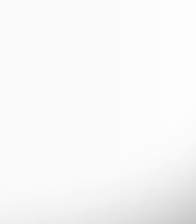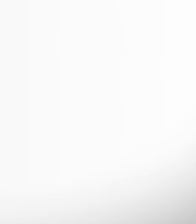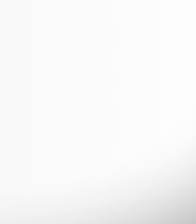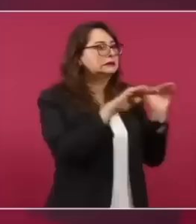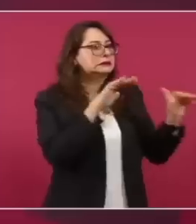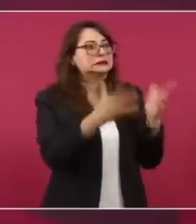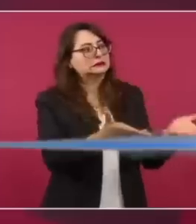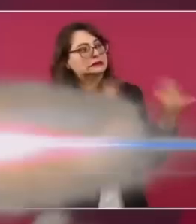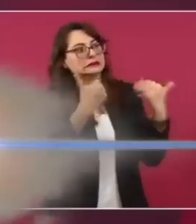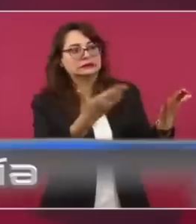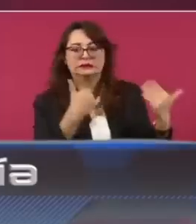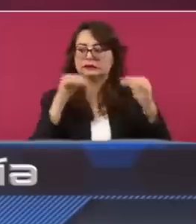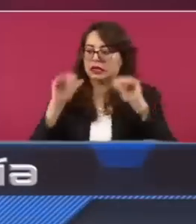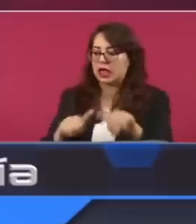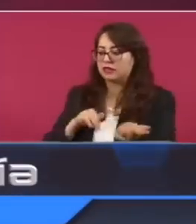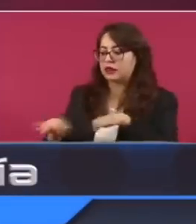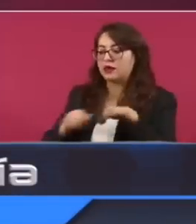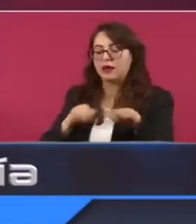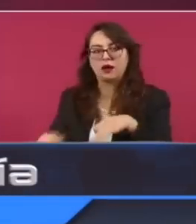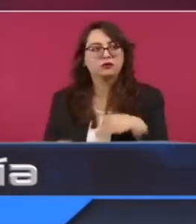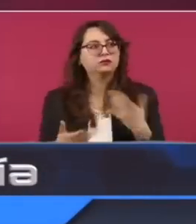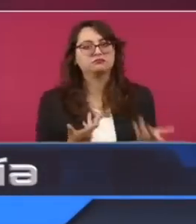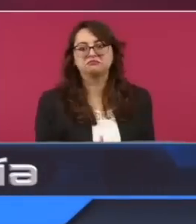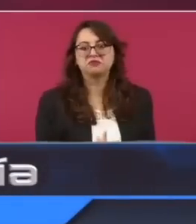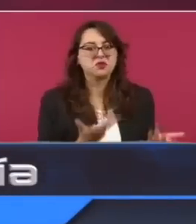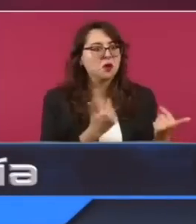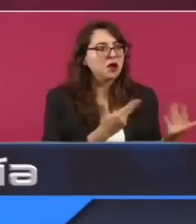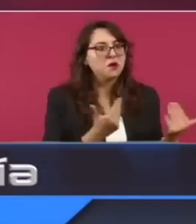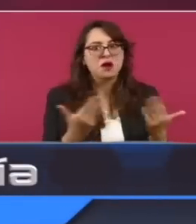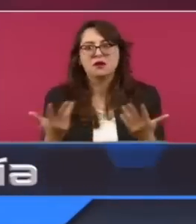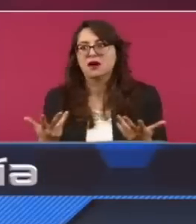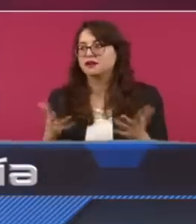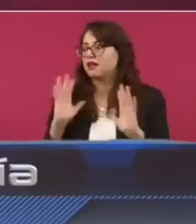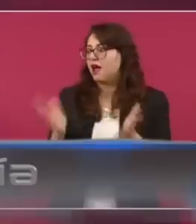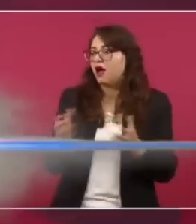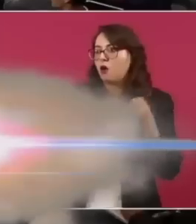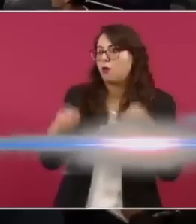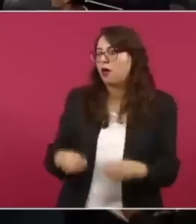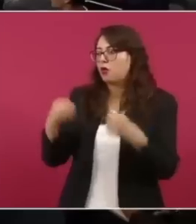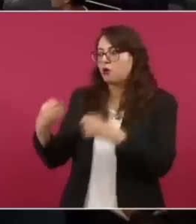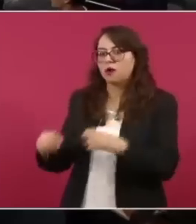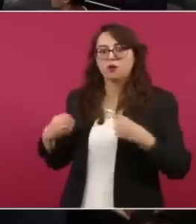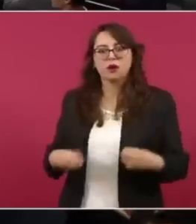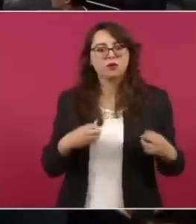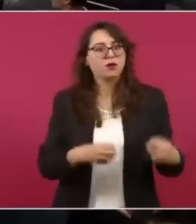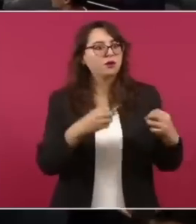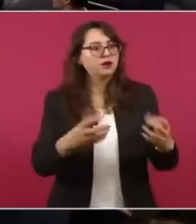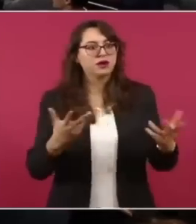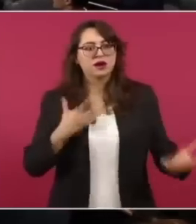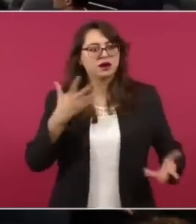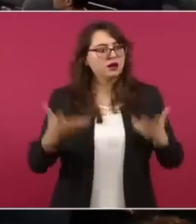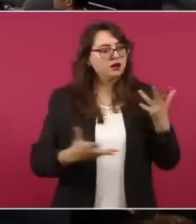Esta semana voy a presentar un programa para nuestros hermanos